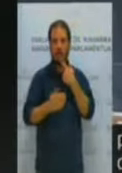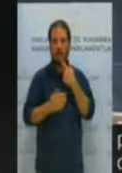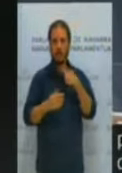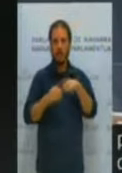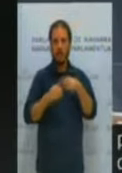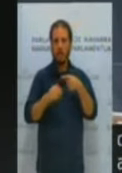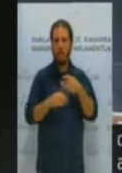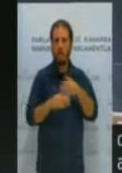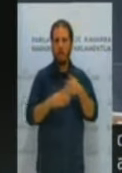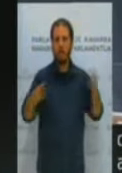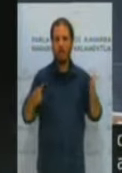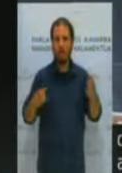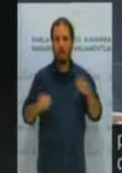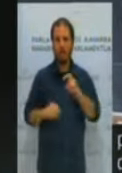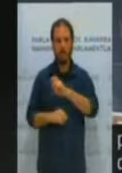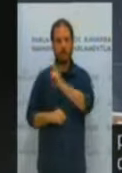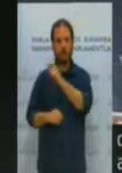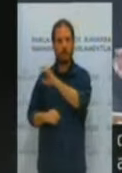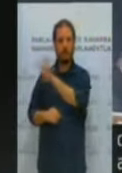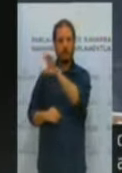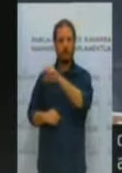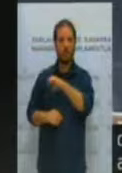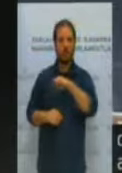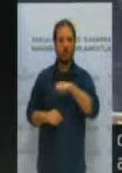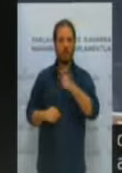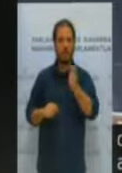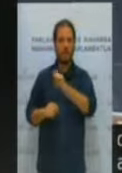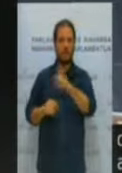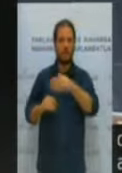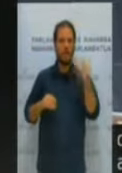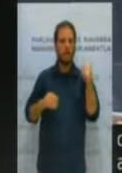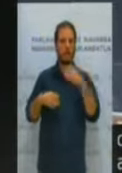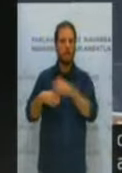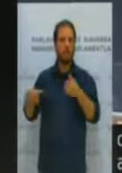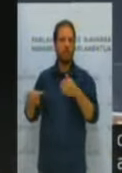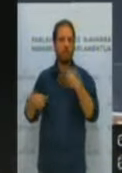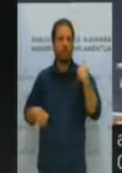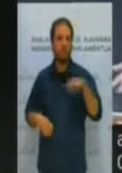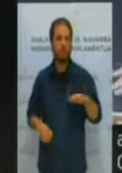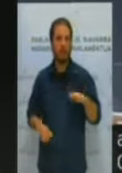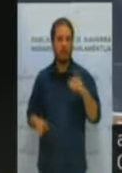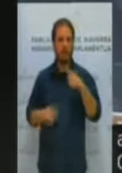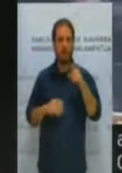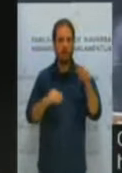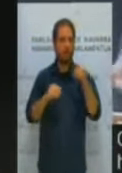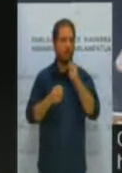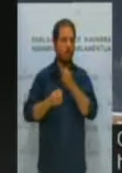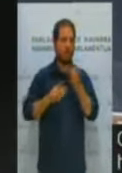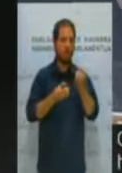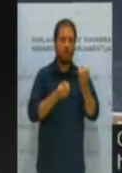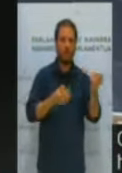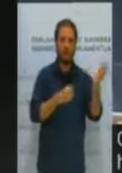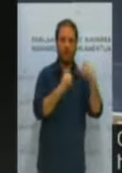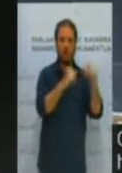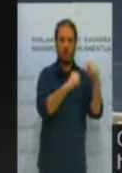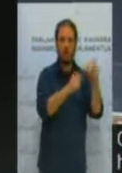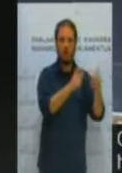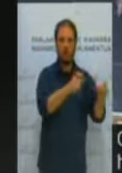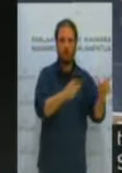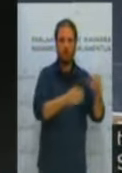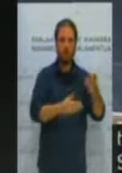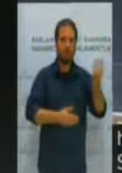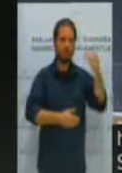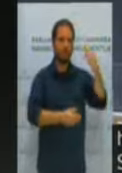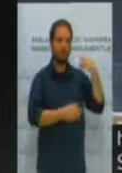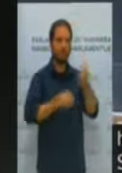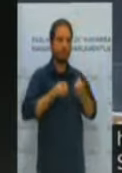cuando en otras comunidades autónomas lo han hecho hace meses y han informado a los opositores hace meses. Sí, señora consejera, sí. Y si